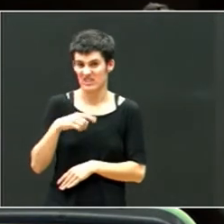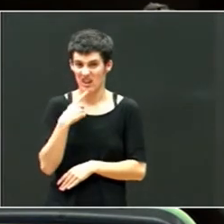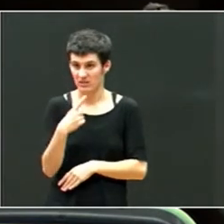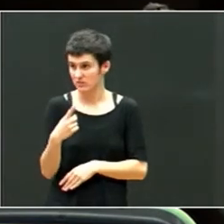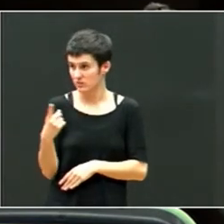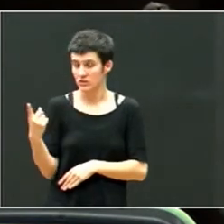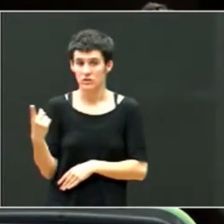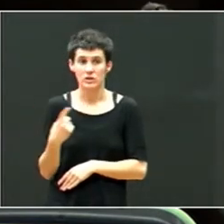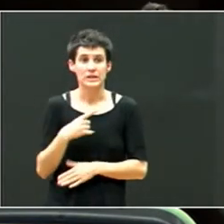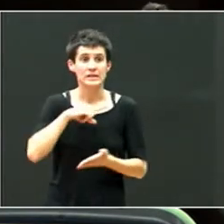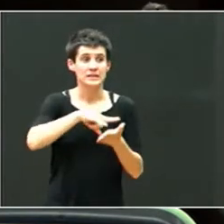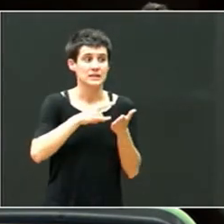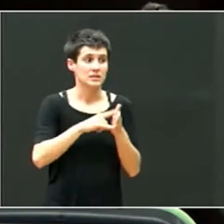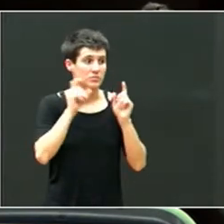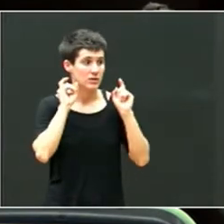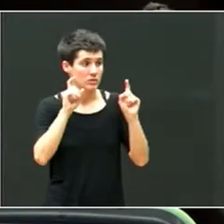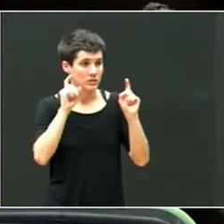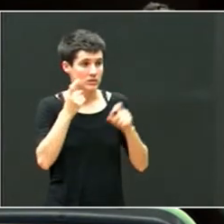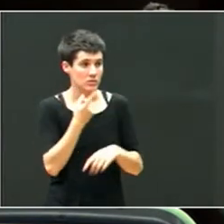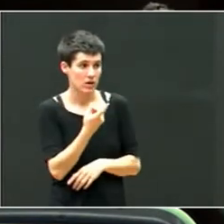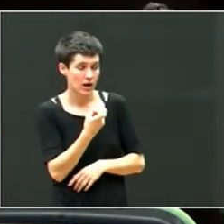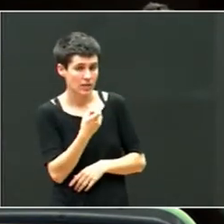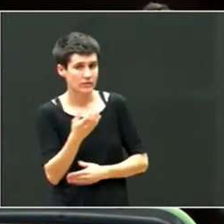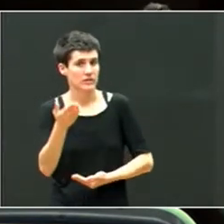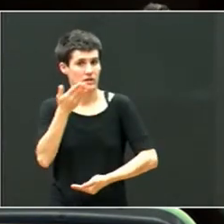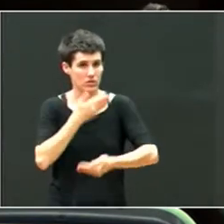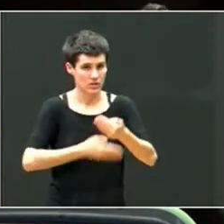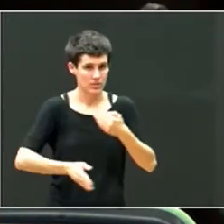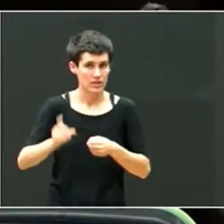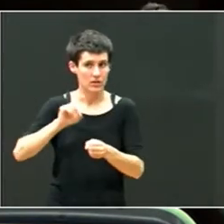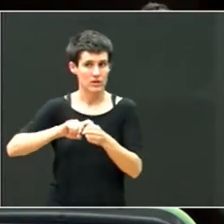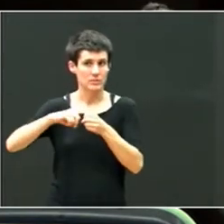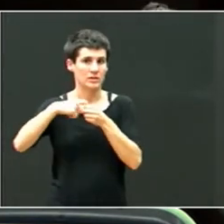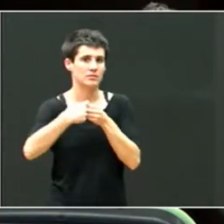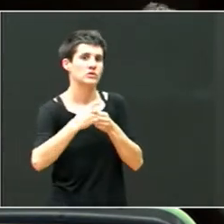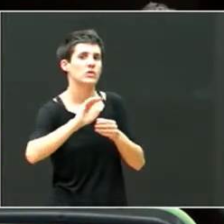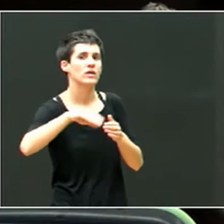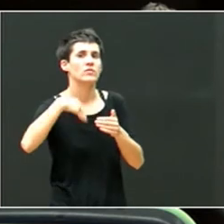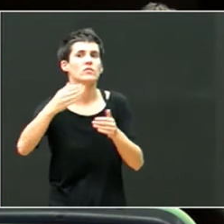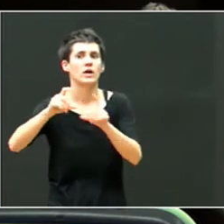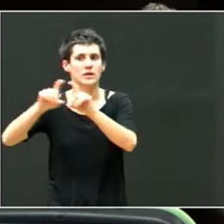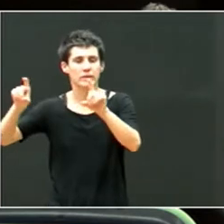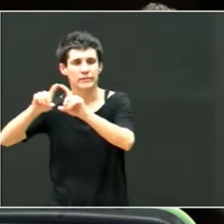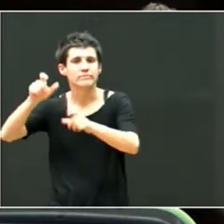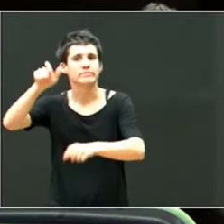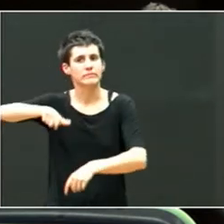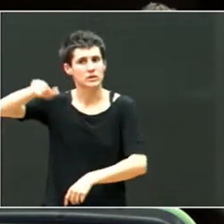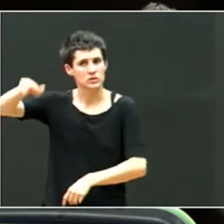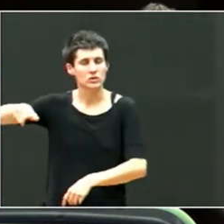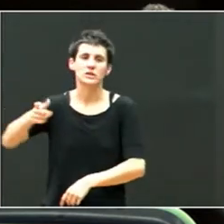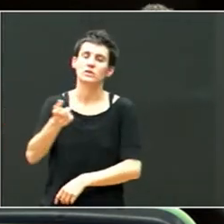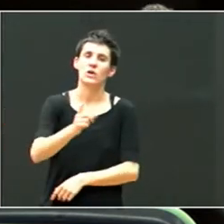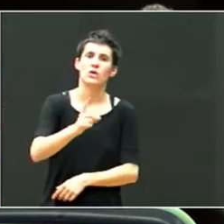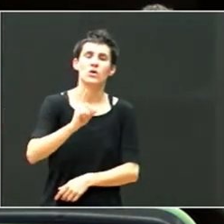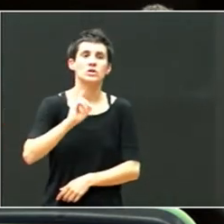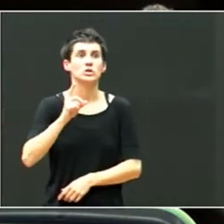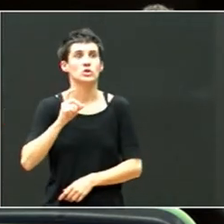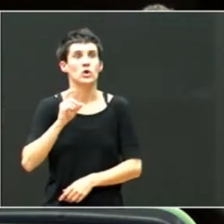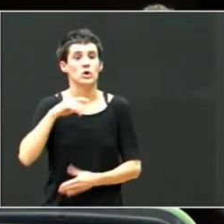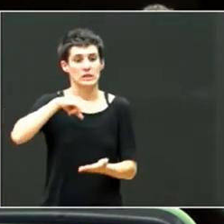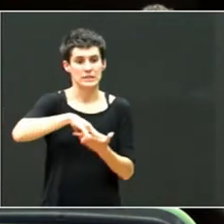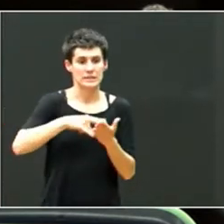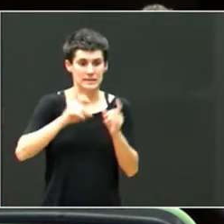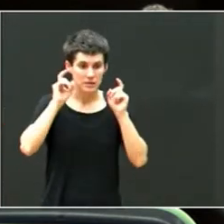educativo necesita la colaboración y la participación de más agentes. No es algo que vaya a resolver el sistema educativo.